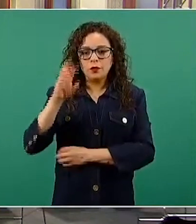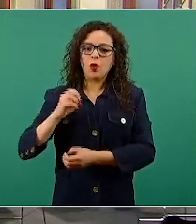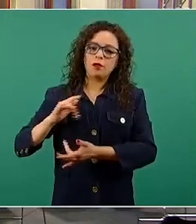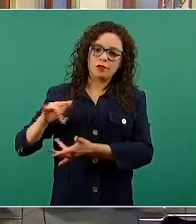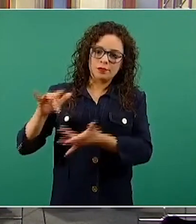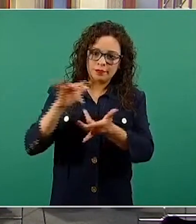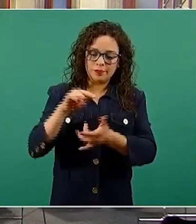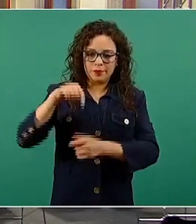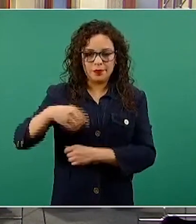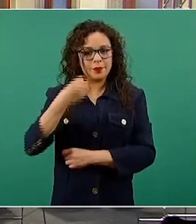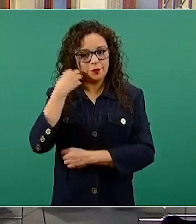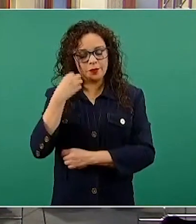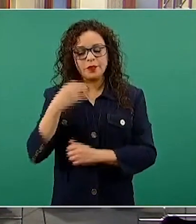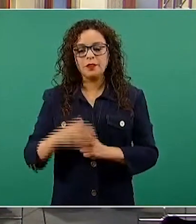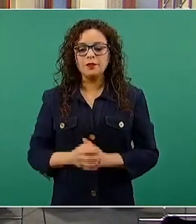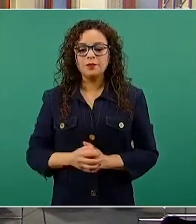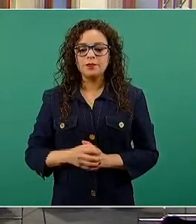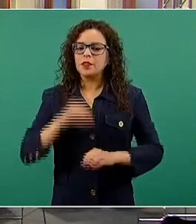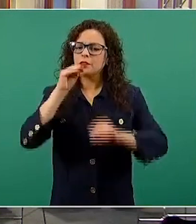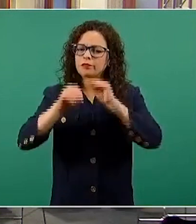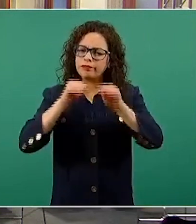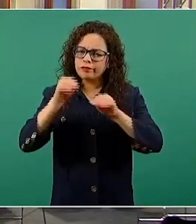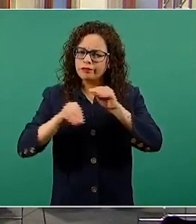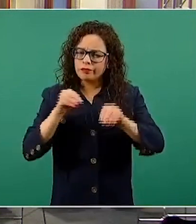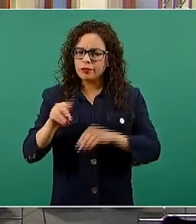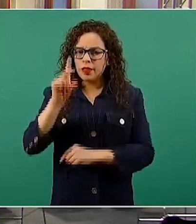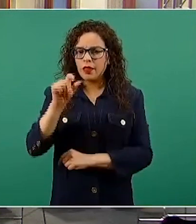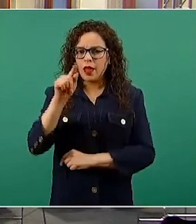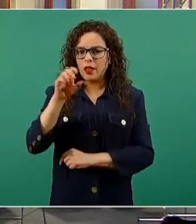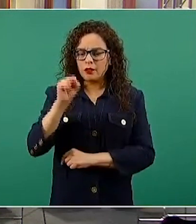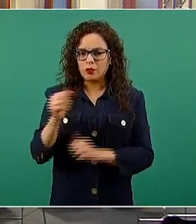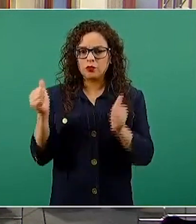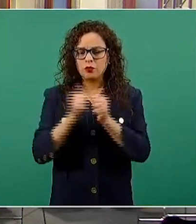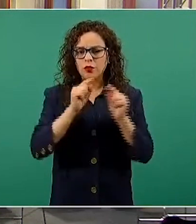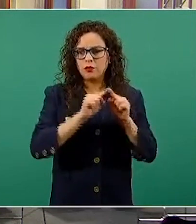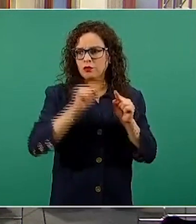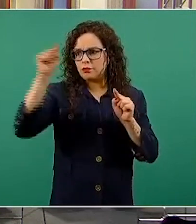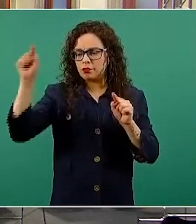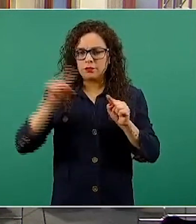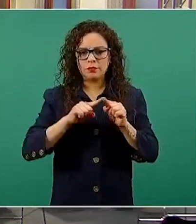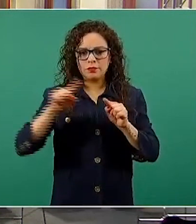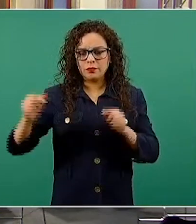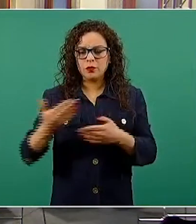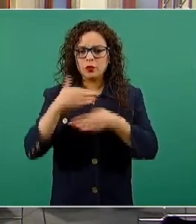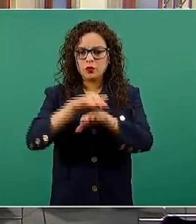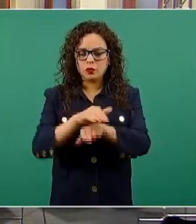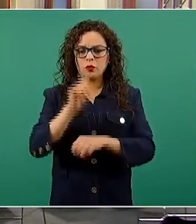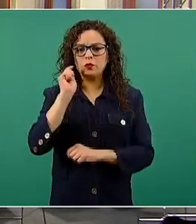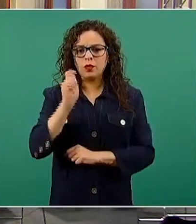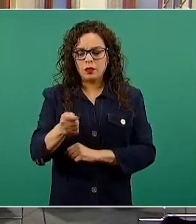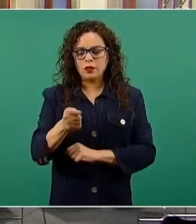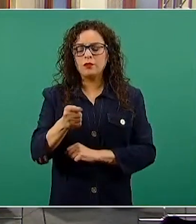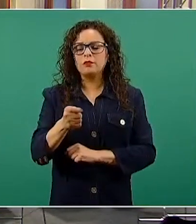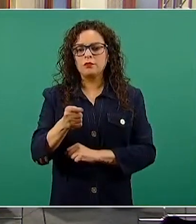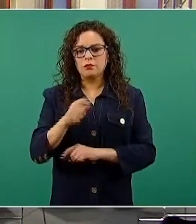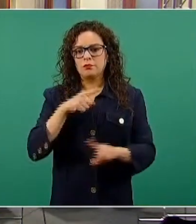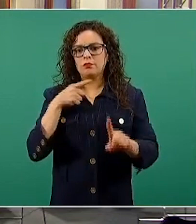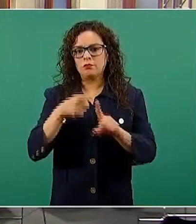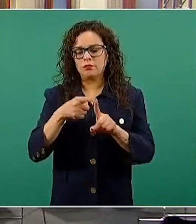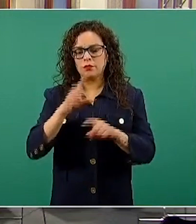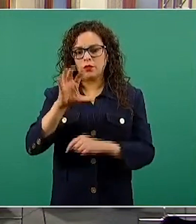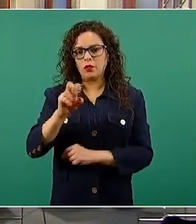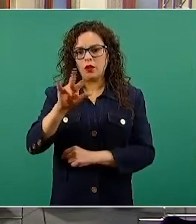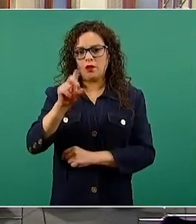Estamos actualizando los datos estadísticos en relación al comportamiento epidémico de la COVID-19